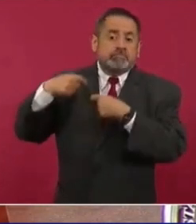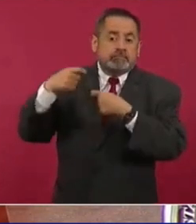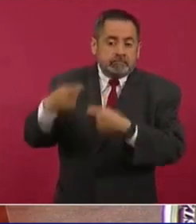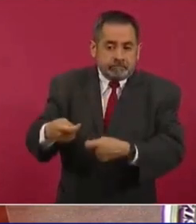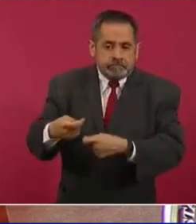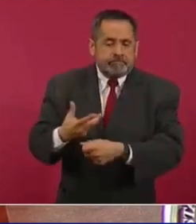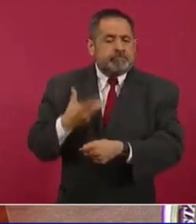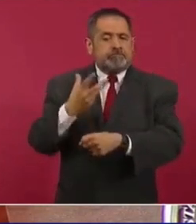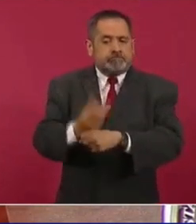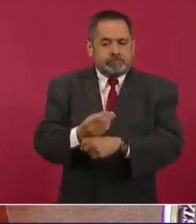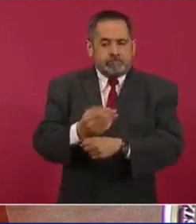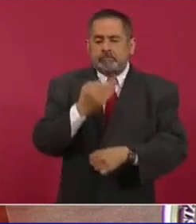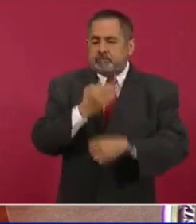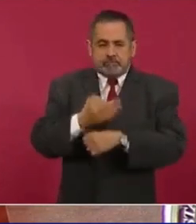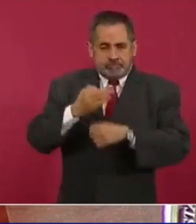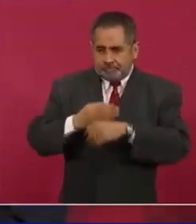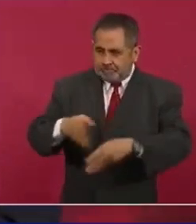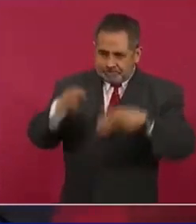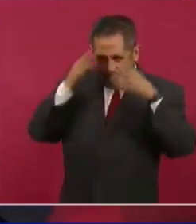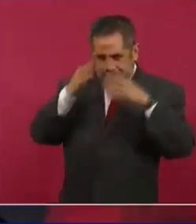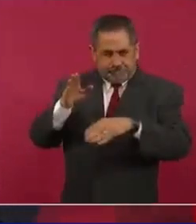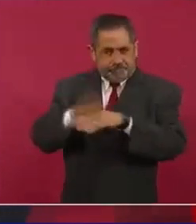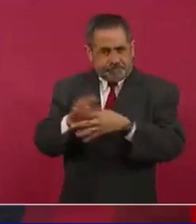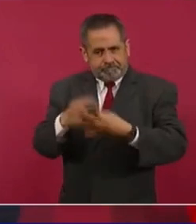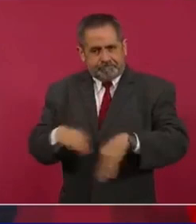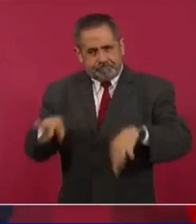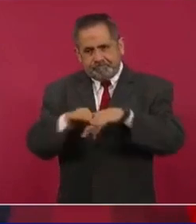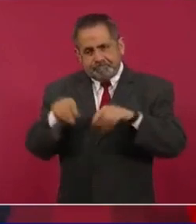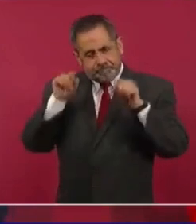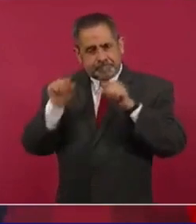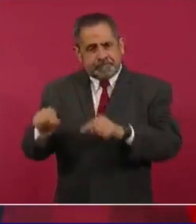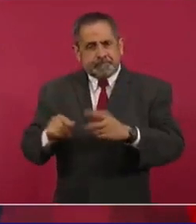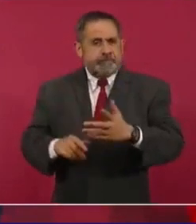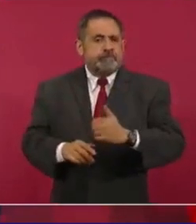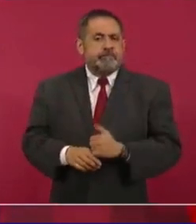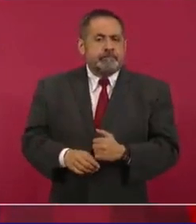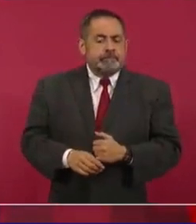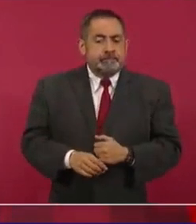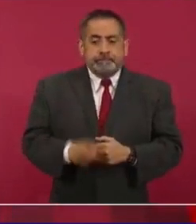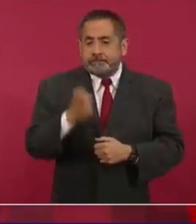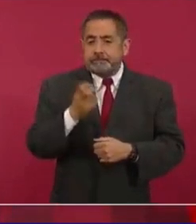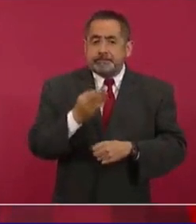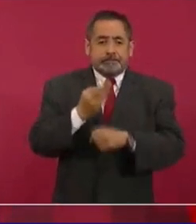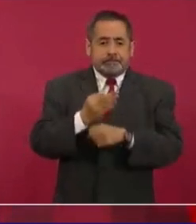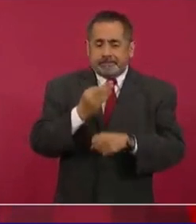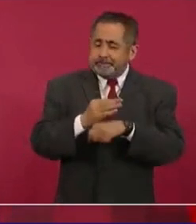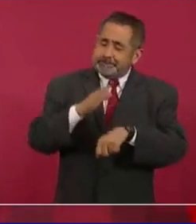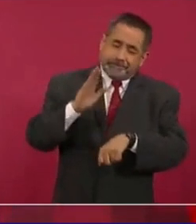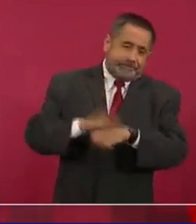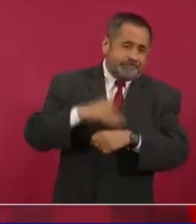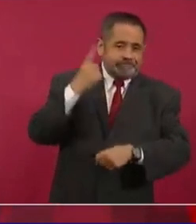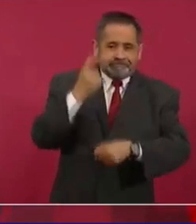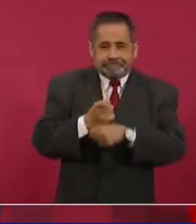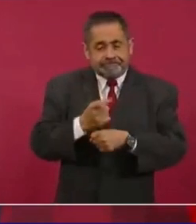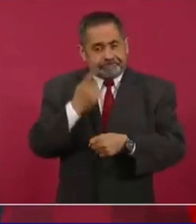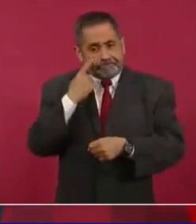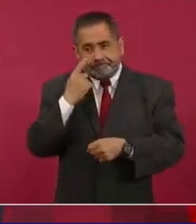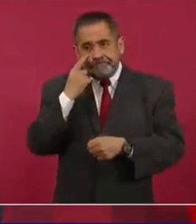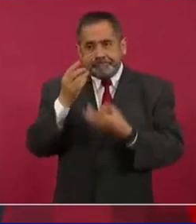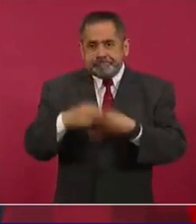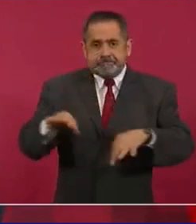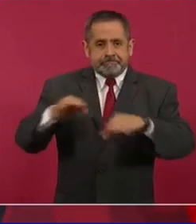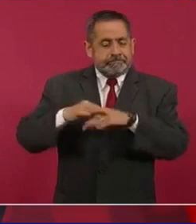a lo fundamental. Por eso, ¿cuál es lo más prioritario?